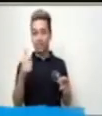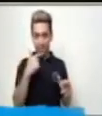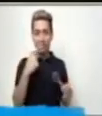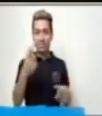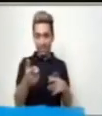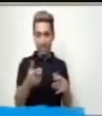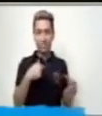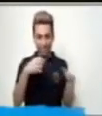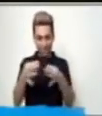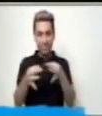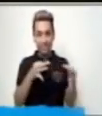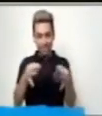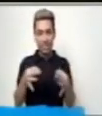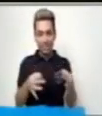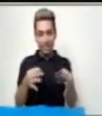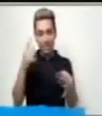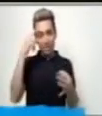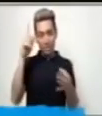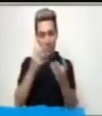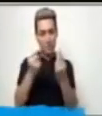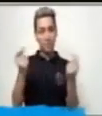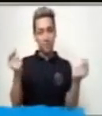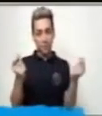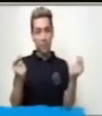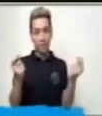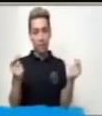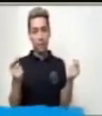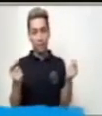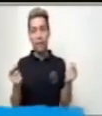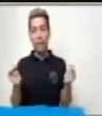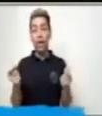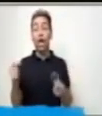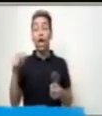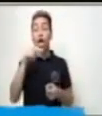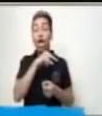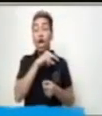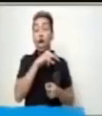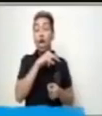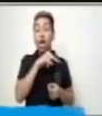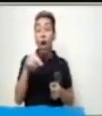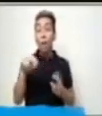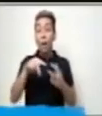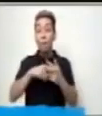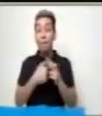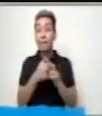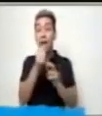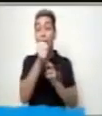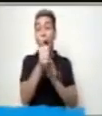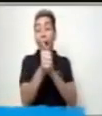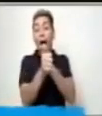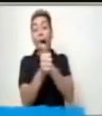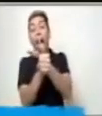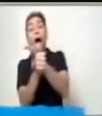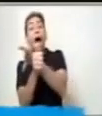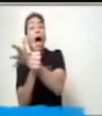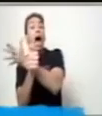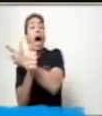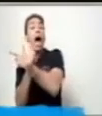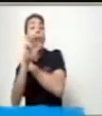necesitábamos resolver. Su nombre inicia con A. Ardilla.